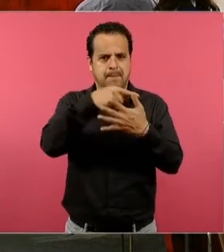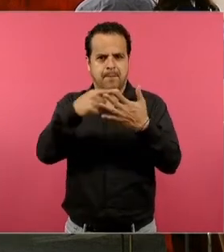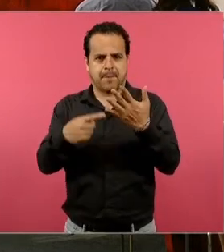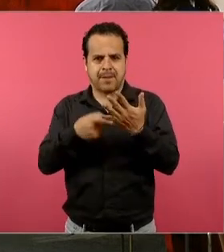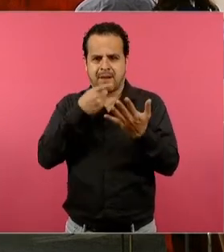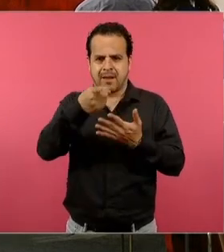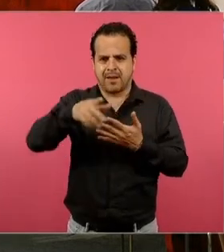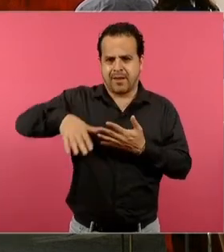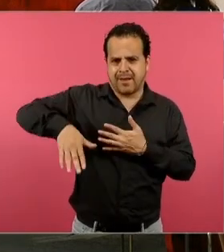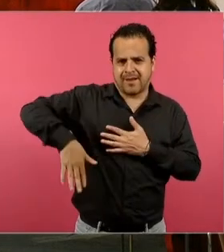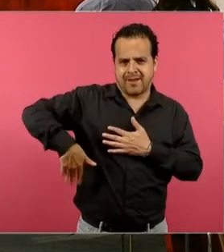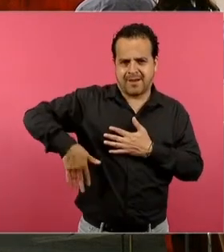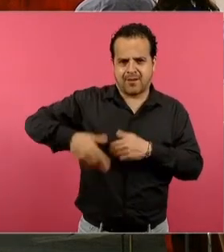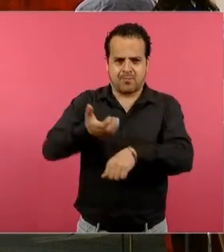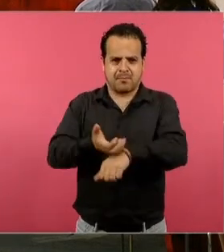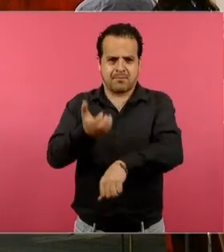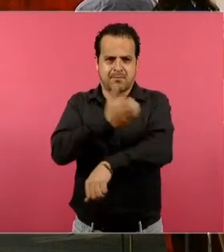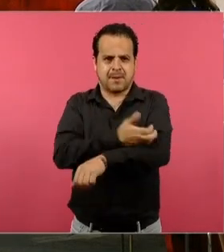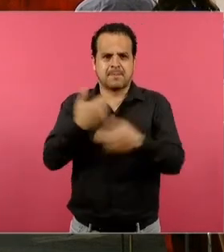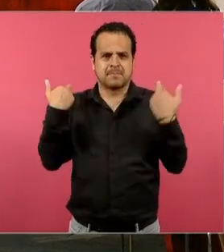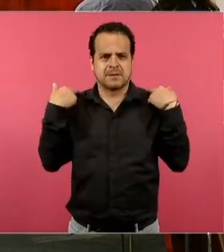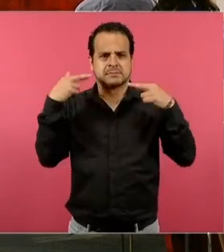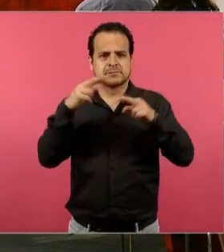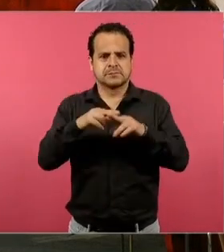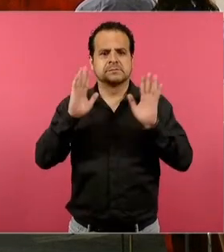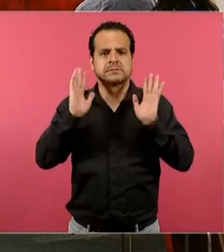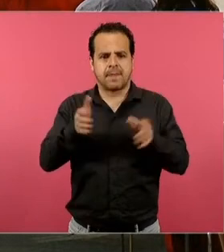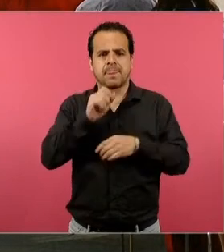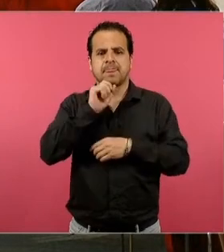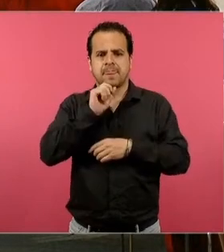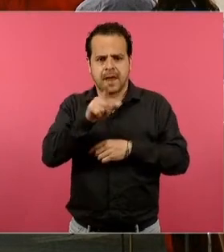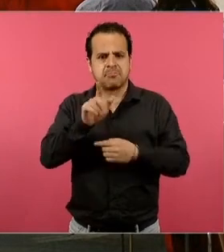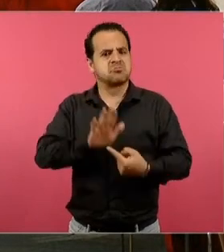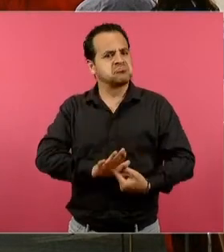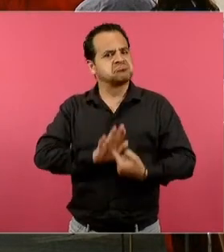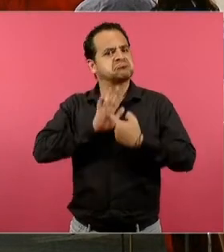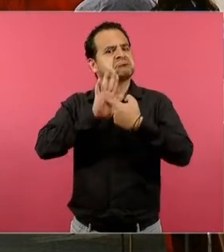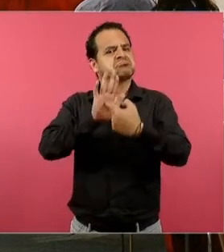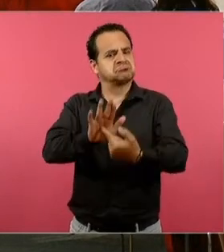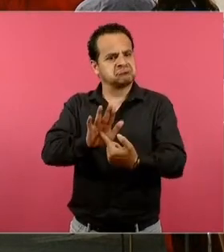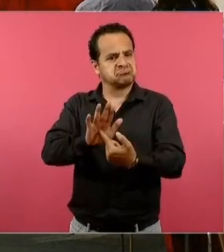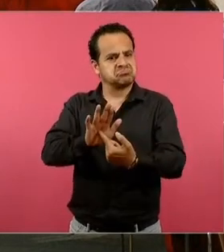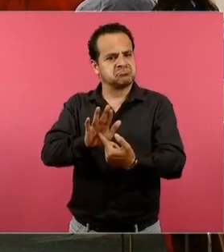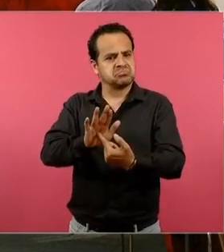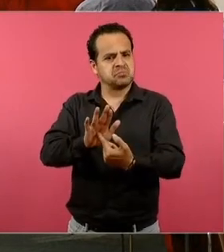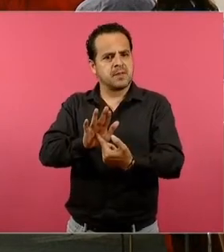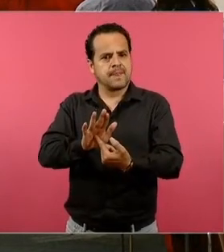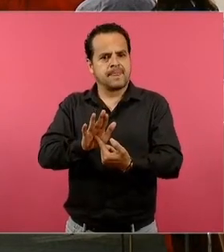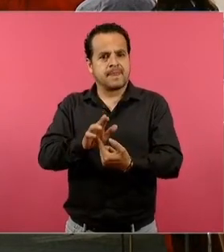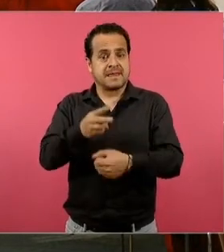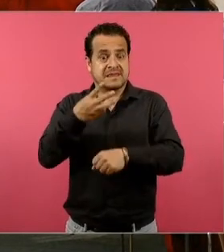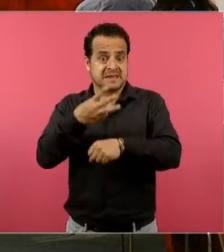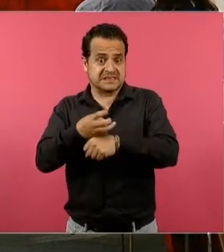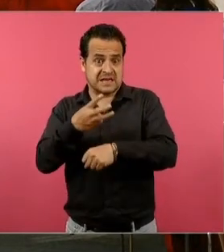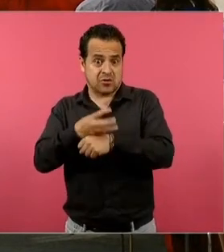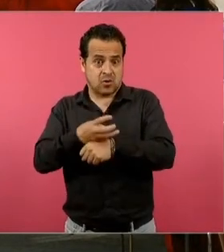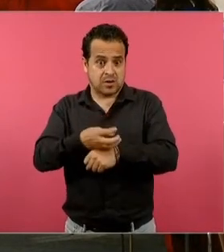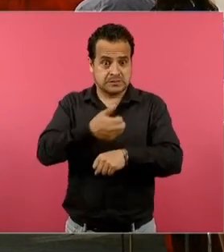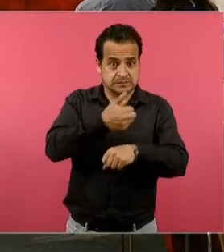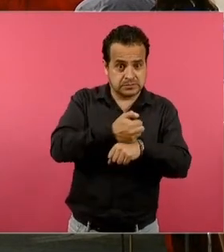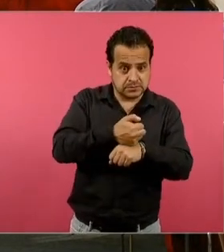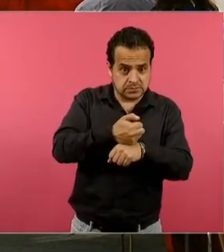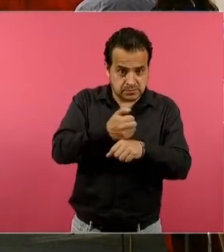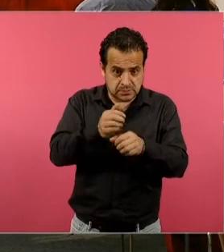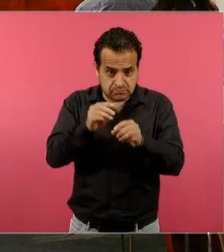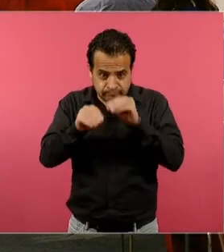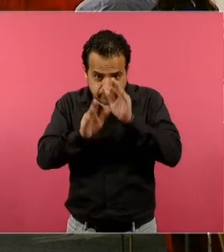antecedieron, la intención es platicar en torno a la elaboración de los libros del tercer grado de primaria. Y